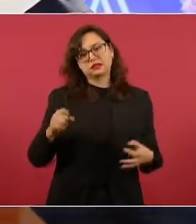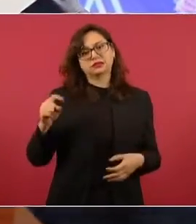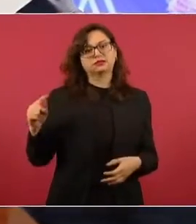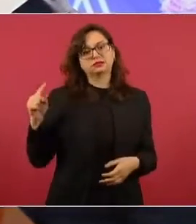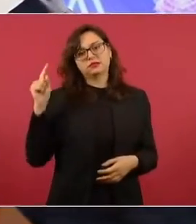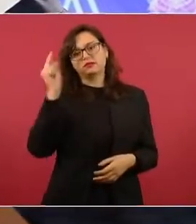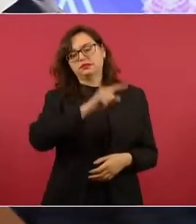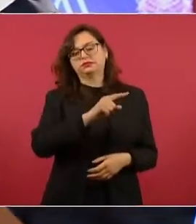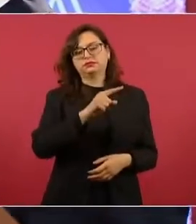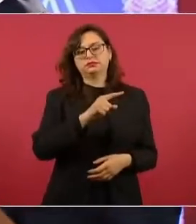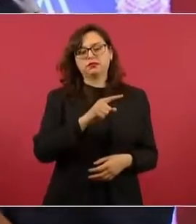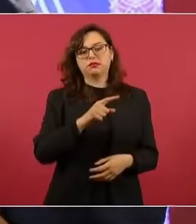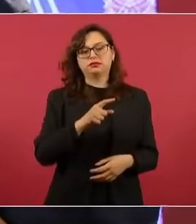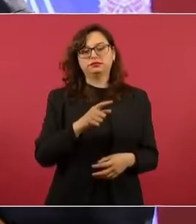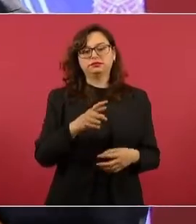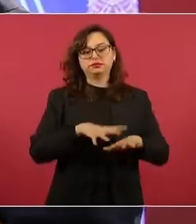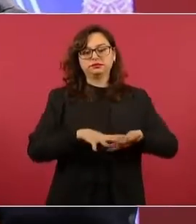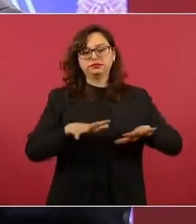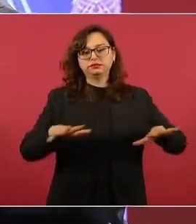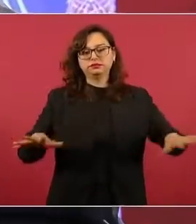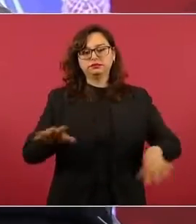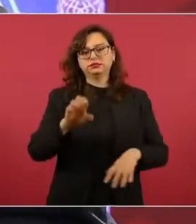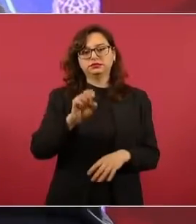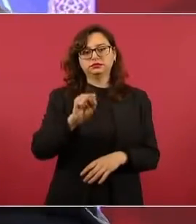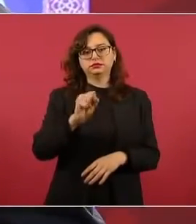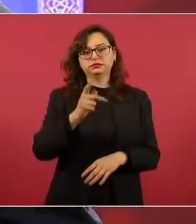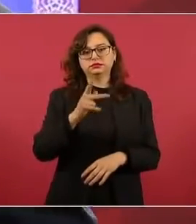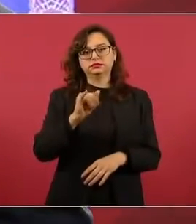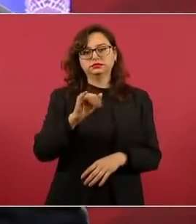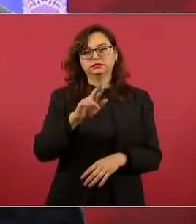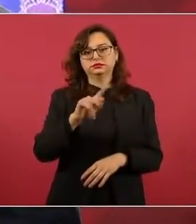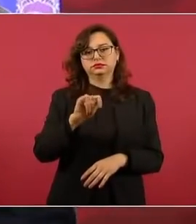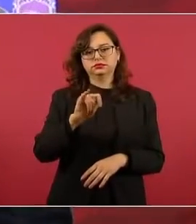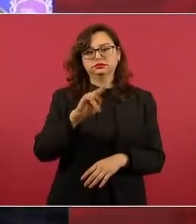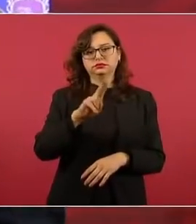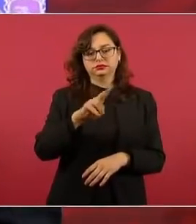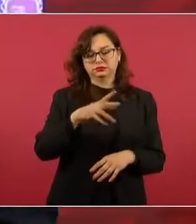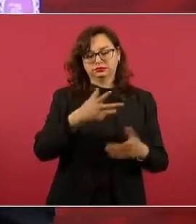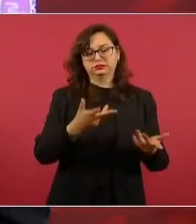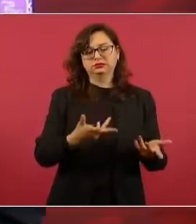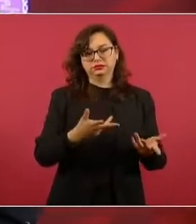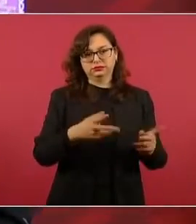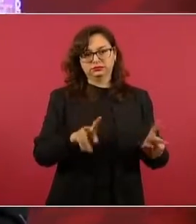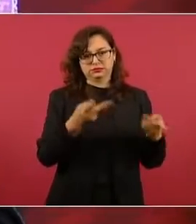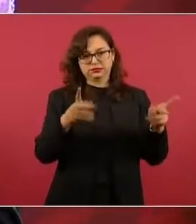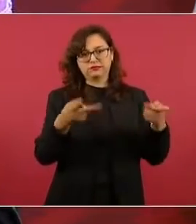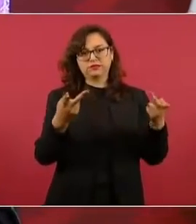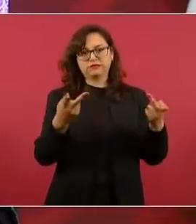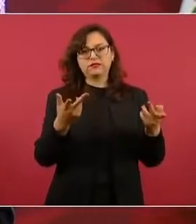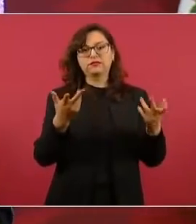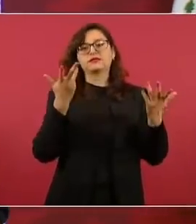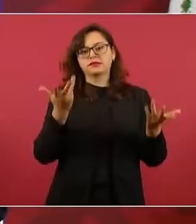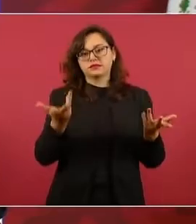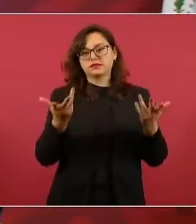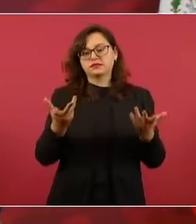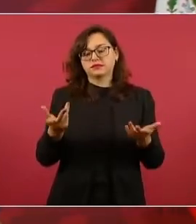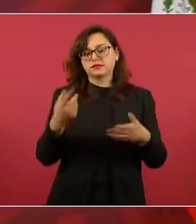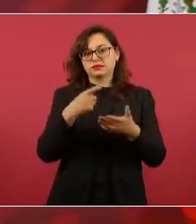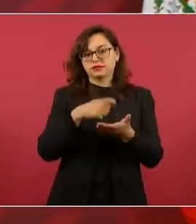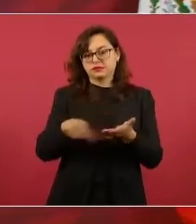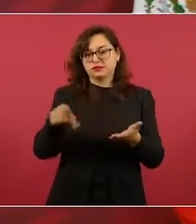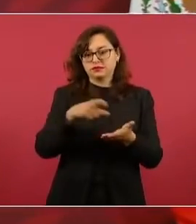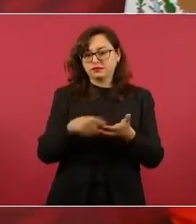en Playa Espíritu. Es dinero para el agua, precisamente.